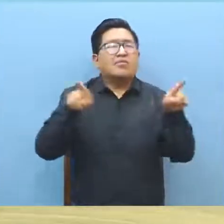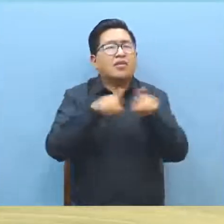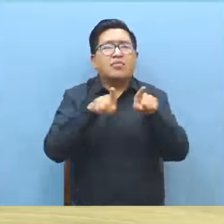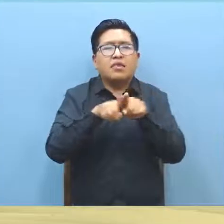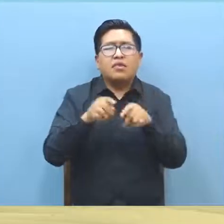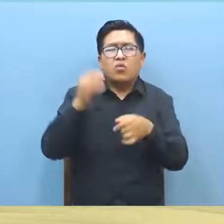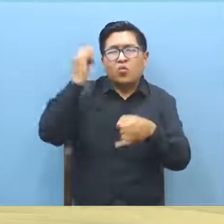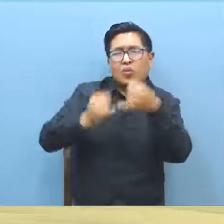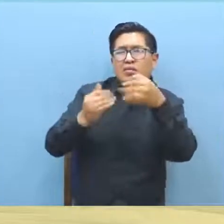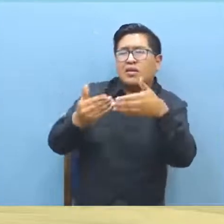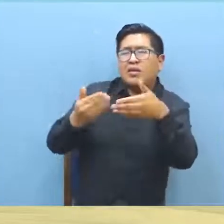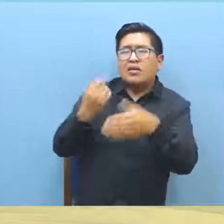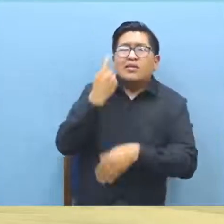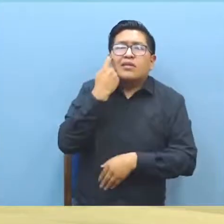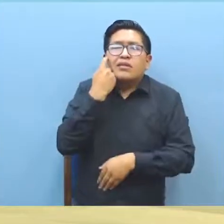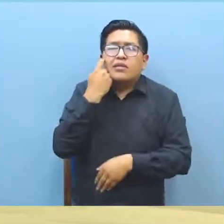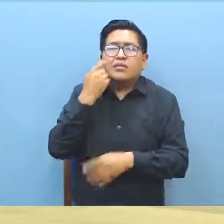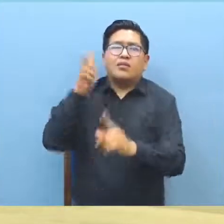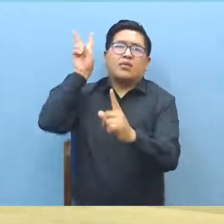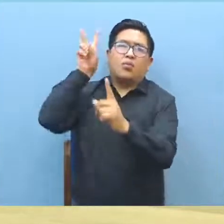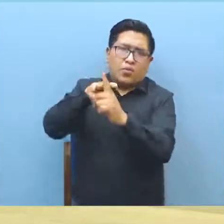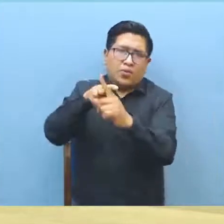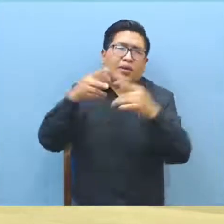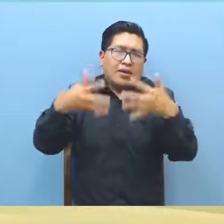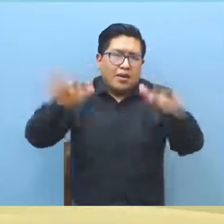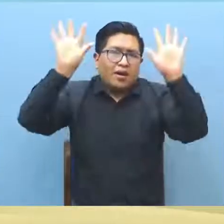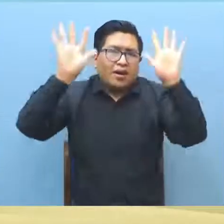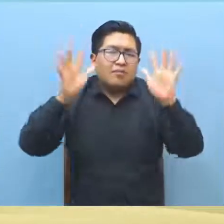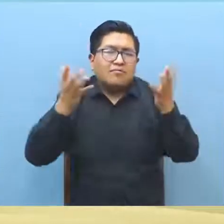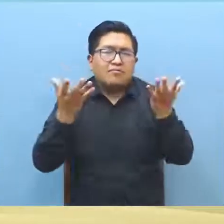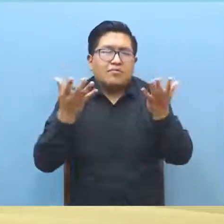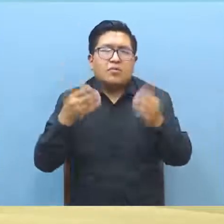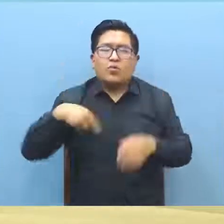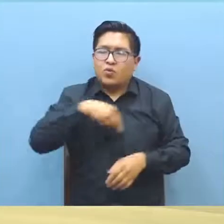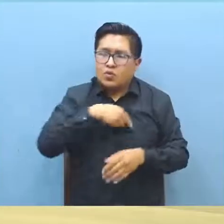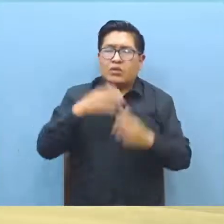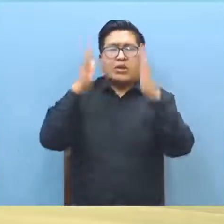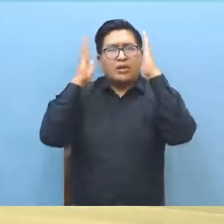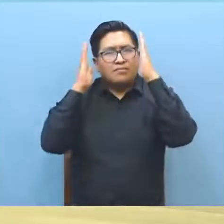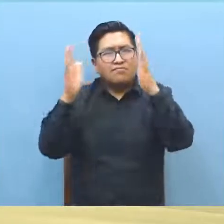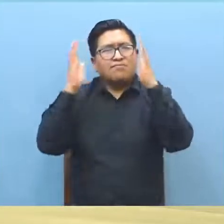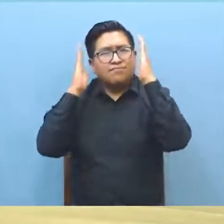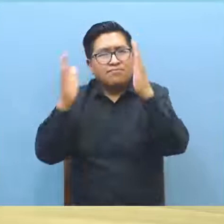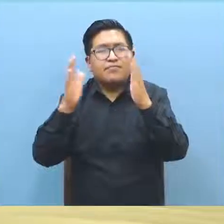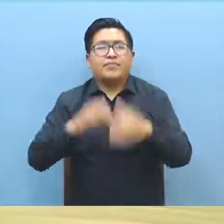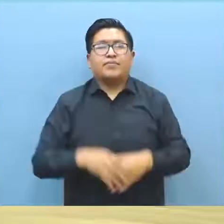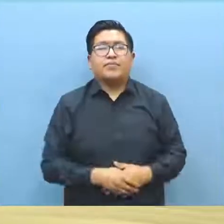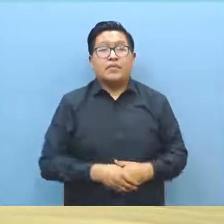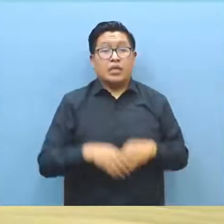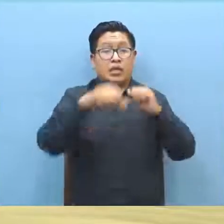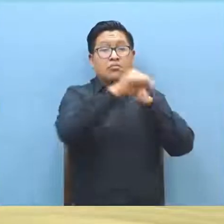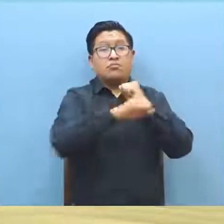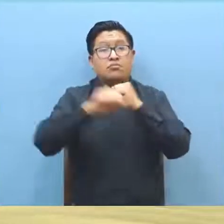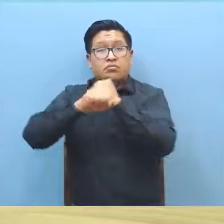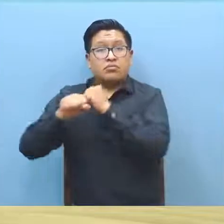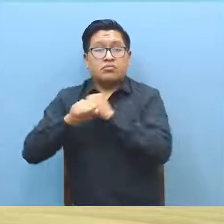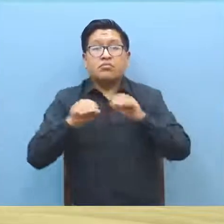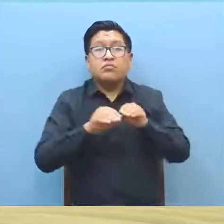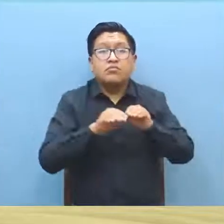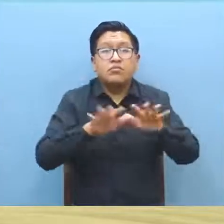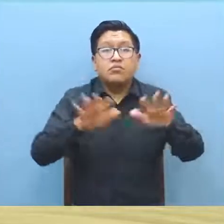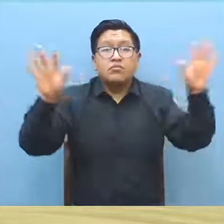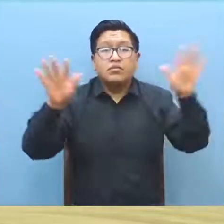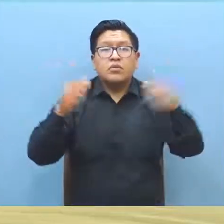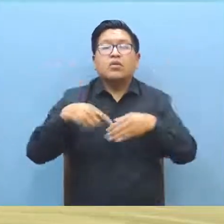última niña que ha sido violada y ahora bueno pues se lo está atendiendo quirúrgicamente esta campaña de prevención se